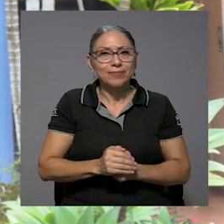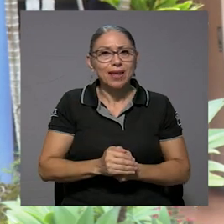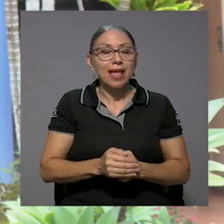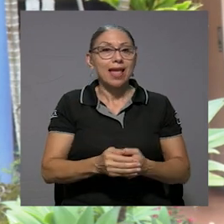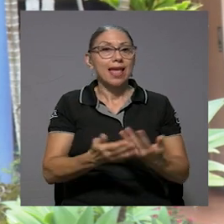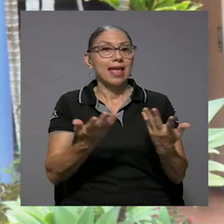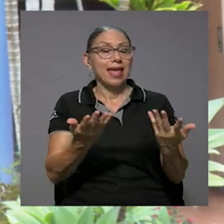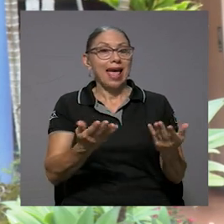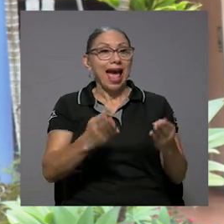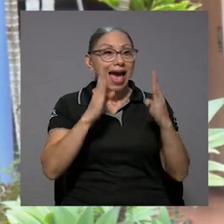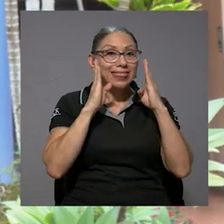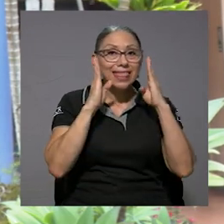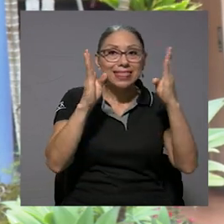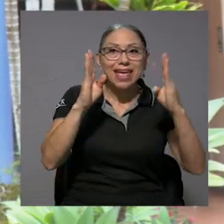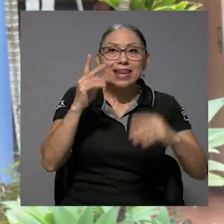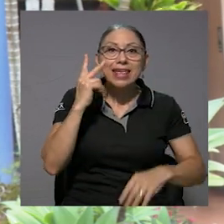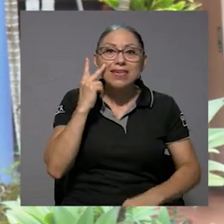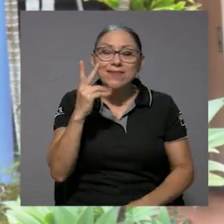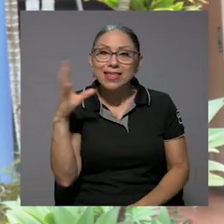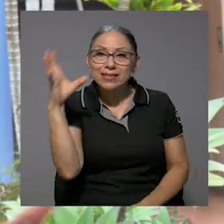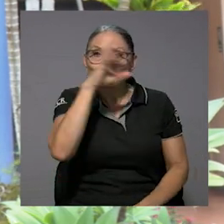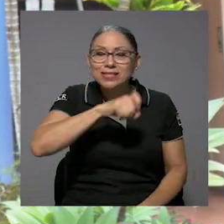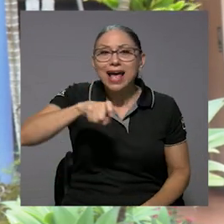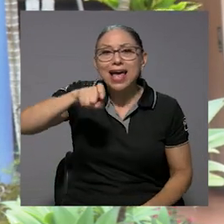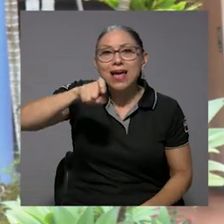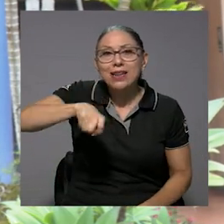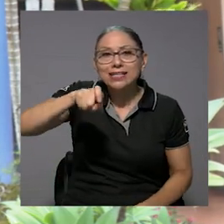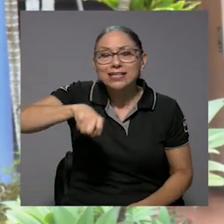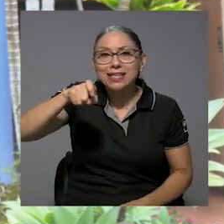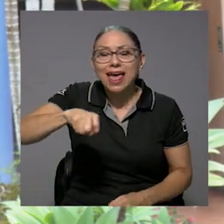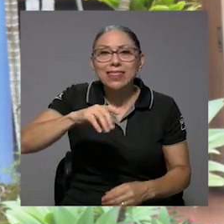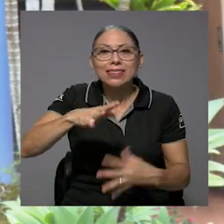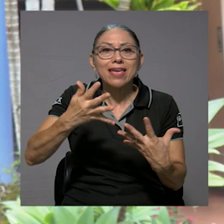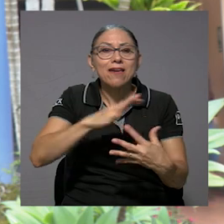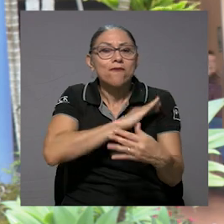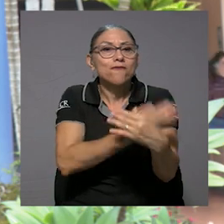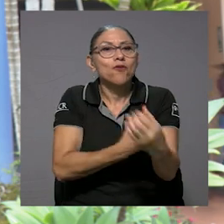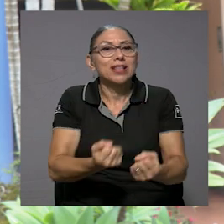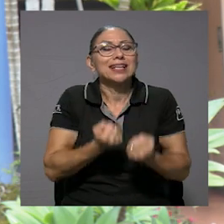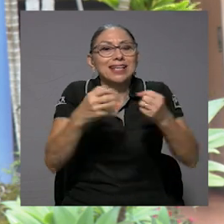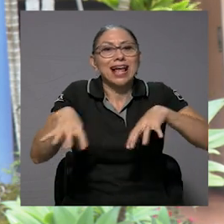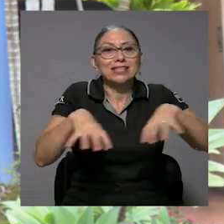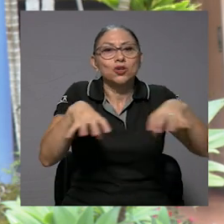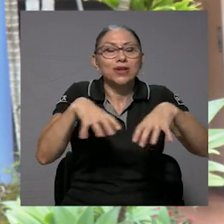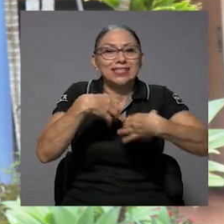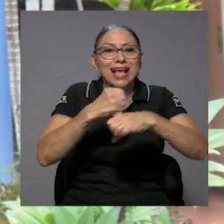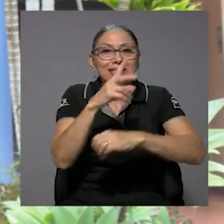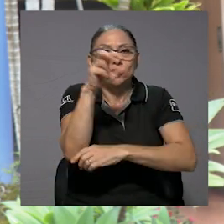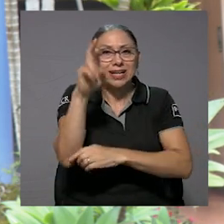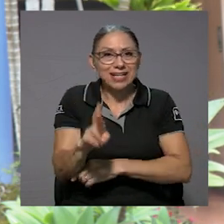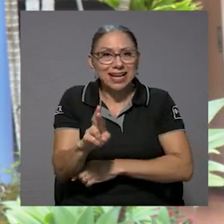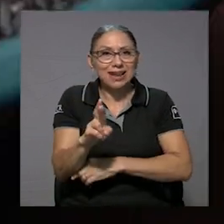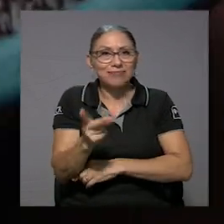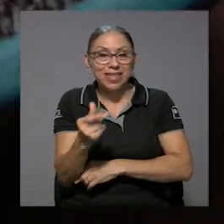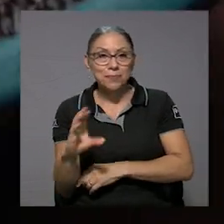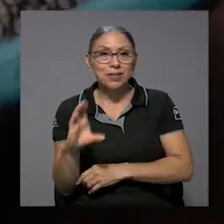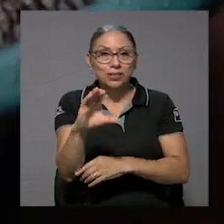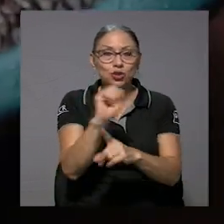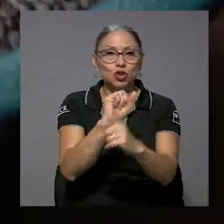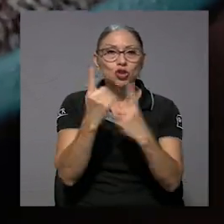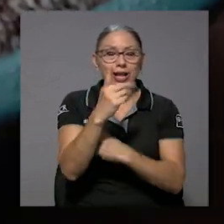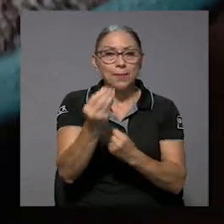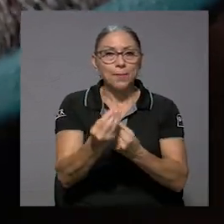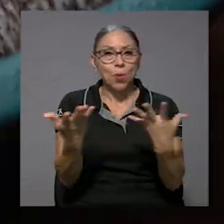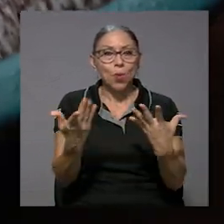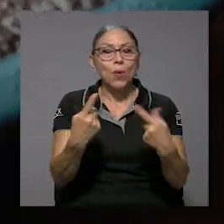sobre la necesidad de fortalecer las acciones que Costa Rica genera, ya por ejemplo en materia de inversión social pública,